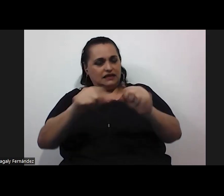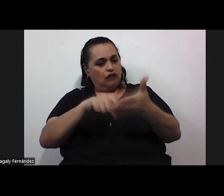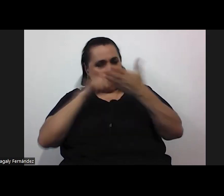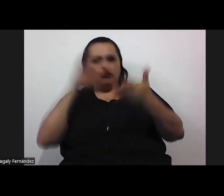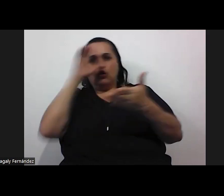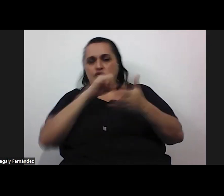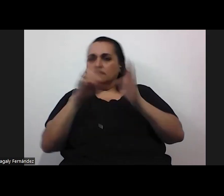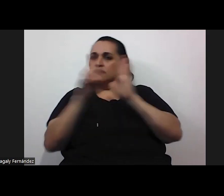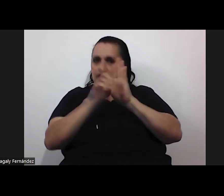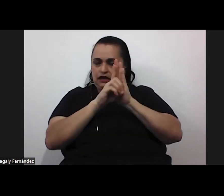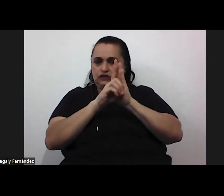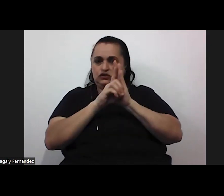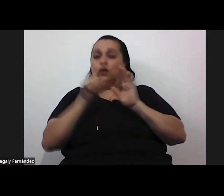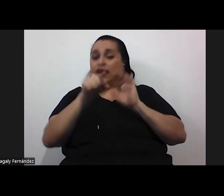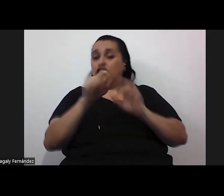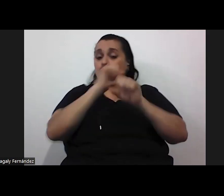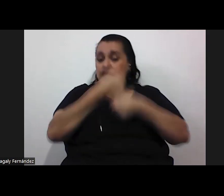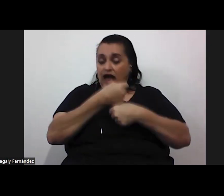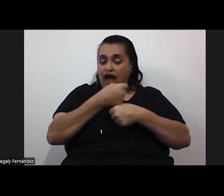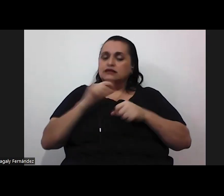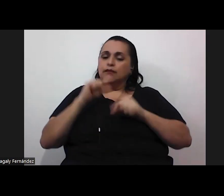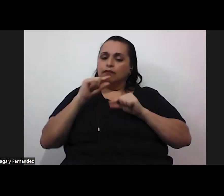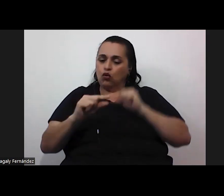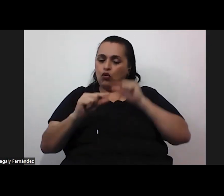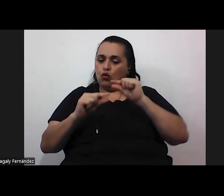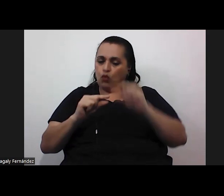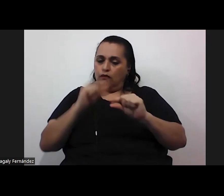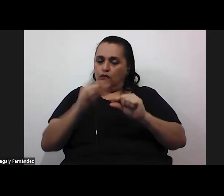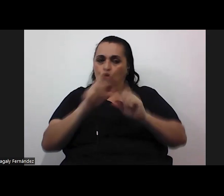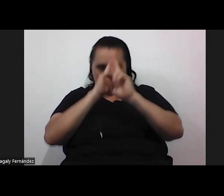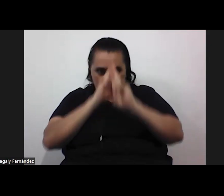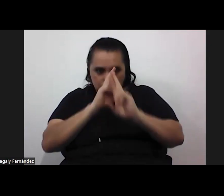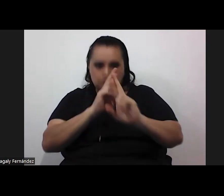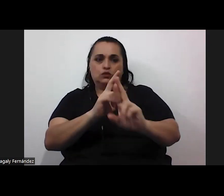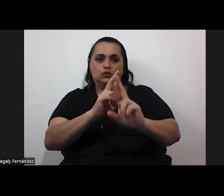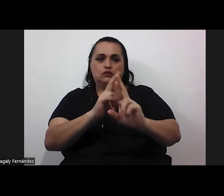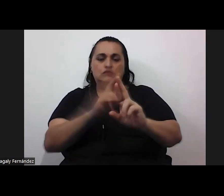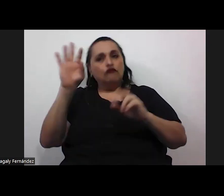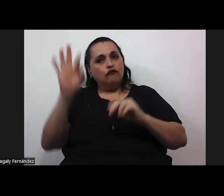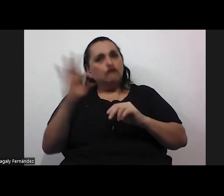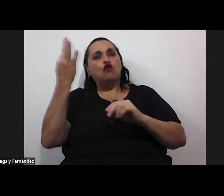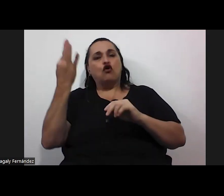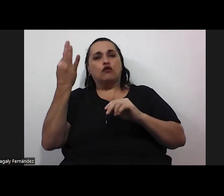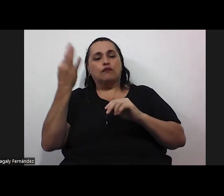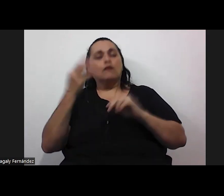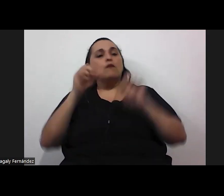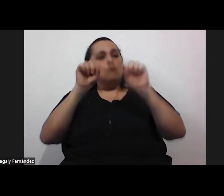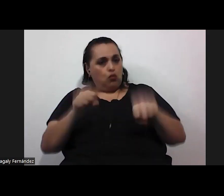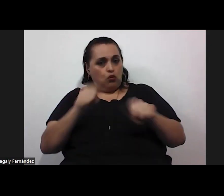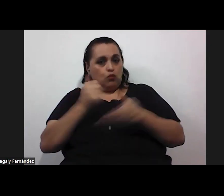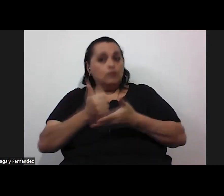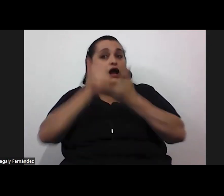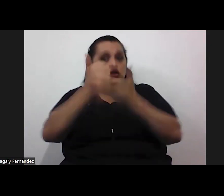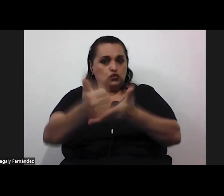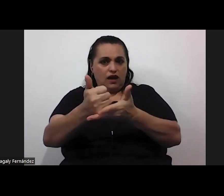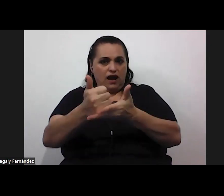derecho esto se hace de forma paulatina respetuosa de una forma en el cual podamos colaborar nada